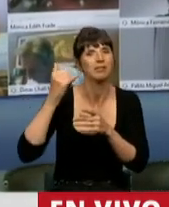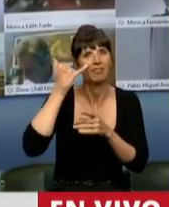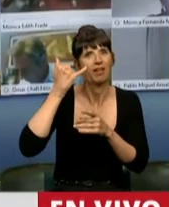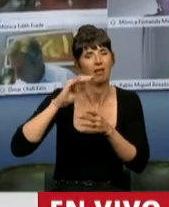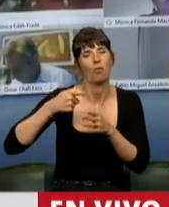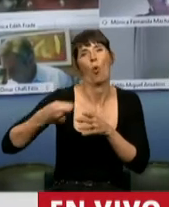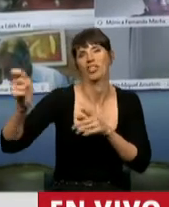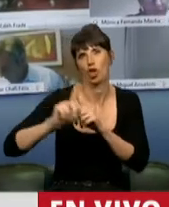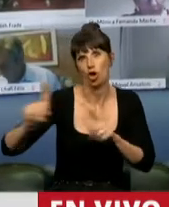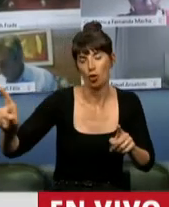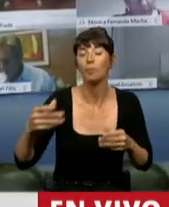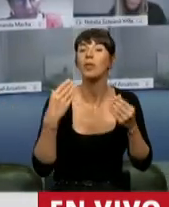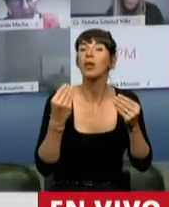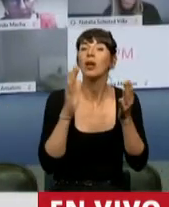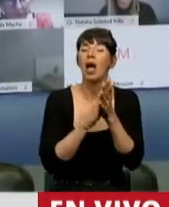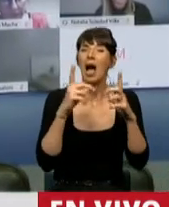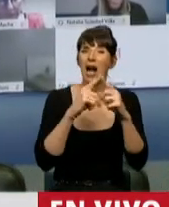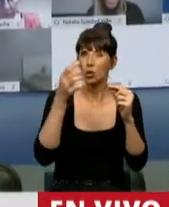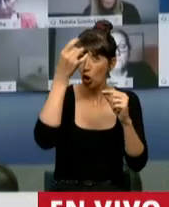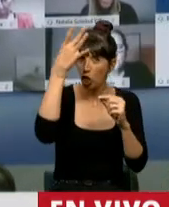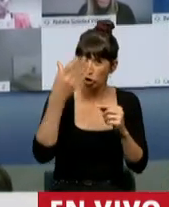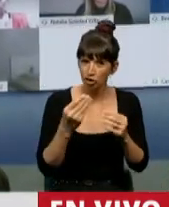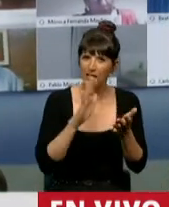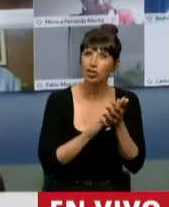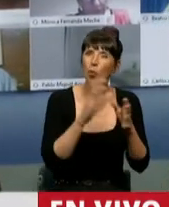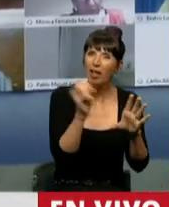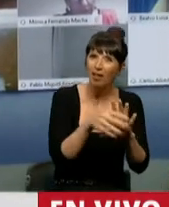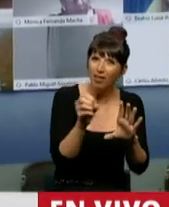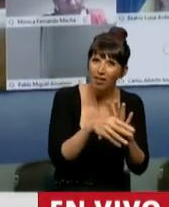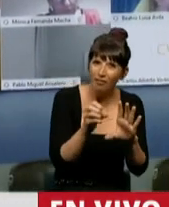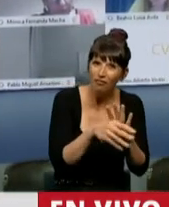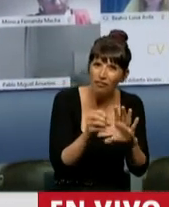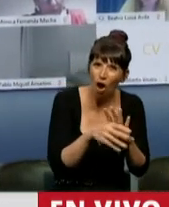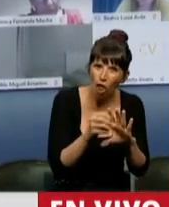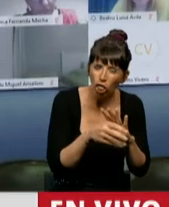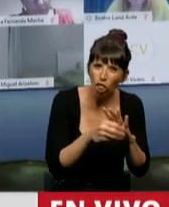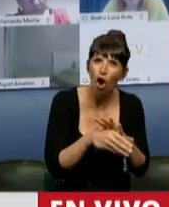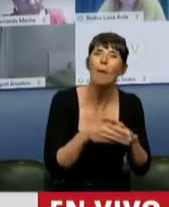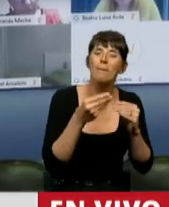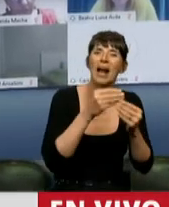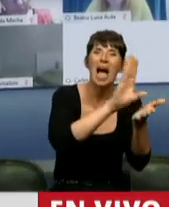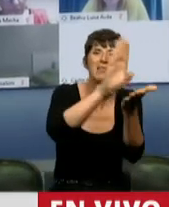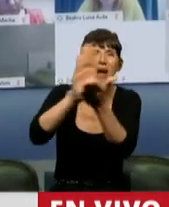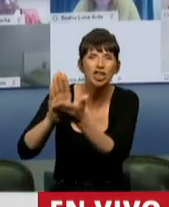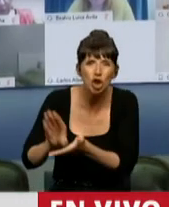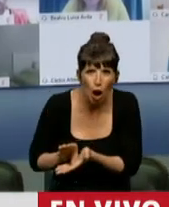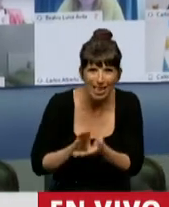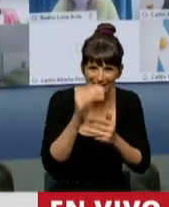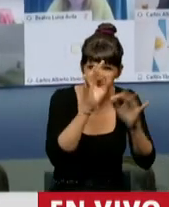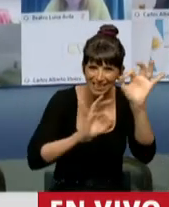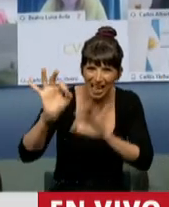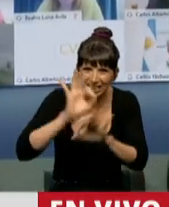Presidente, respecto del artículo 12 del Fondo Fiduciario Público Programa de Inversiones Estratégicas.